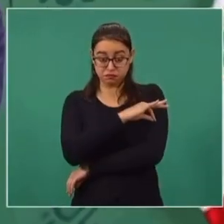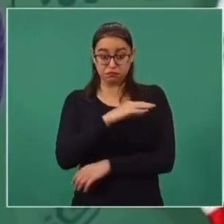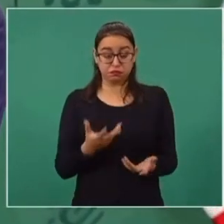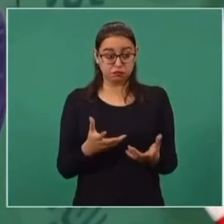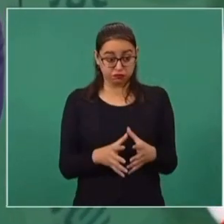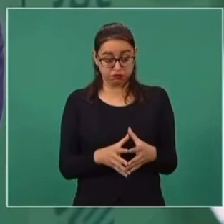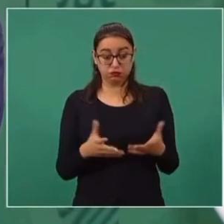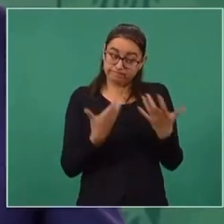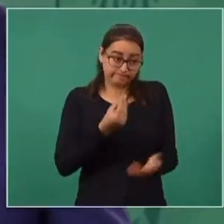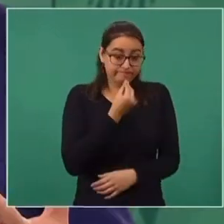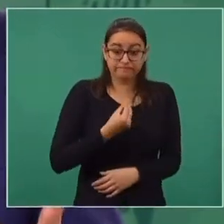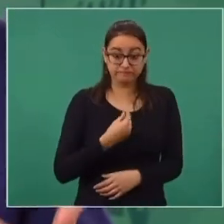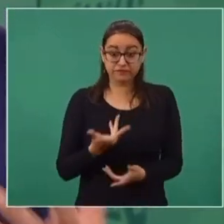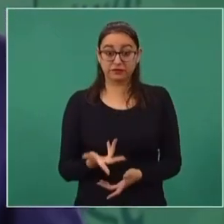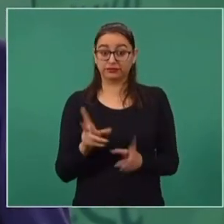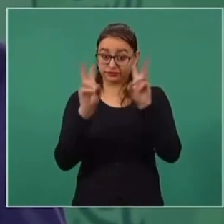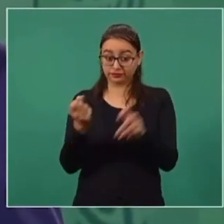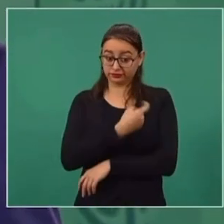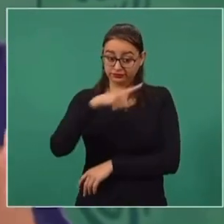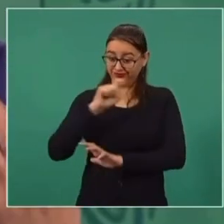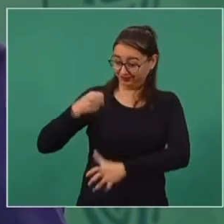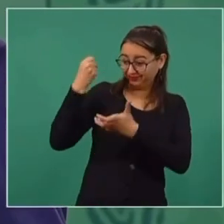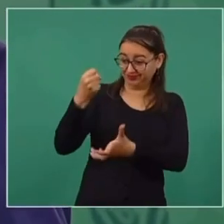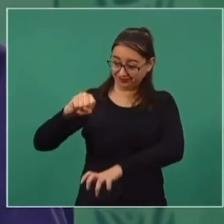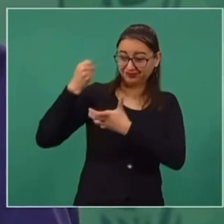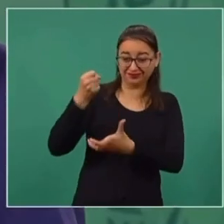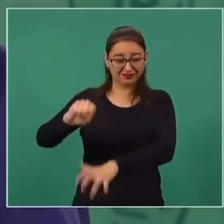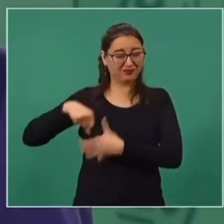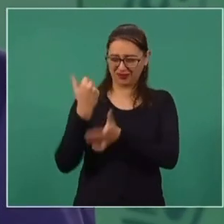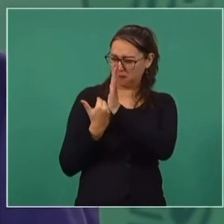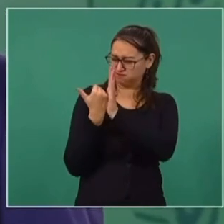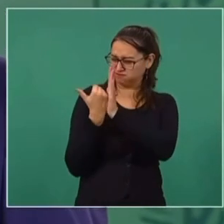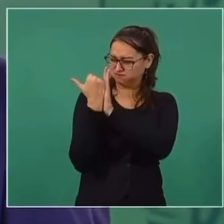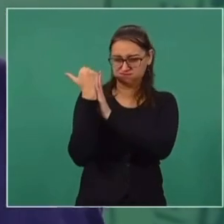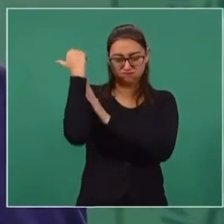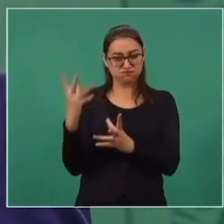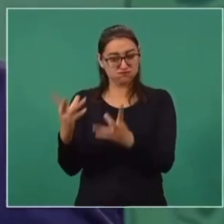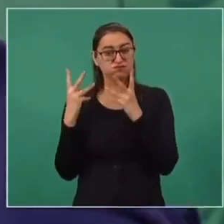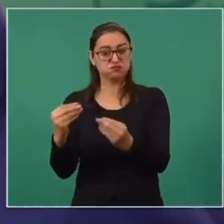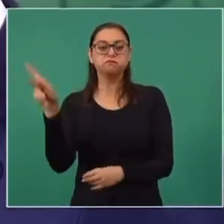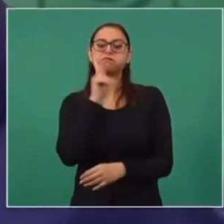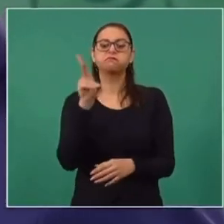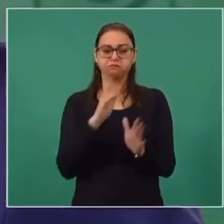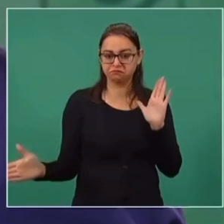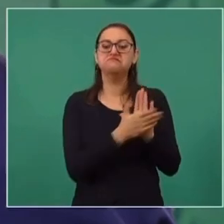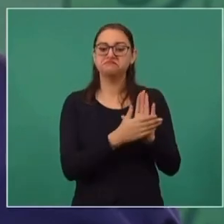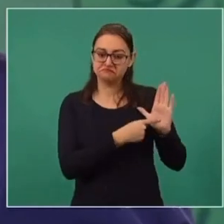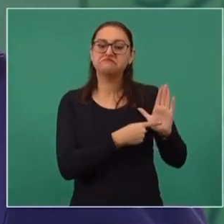aunque no les guste a nuestros adversarios. La inversión en salud, que no es gasto, y lo podemos probar,